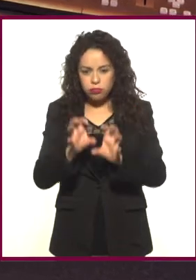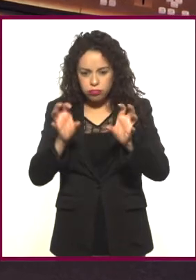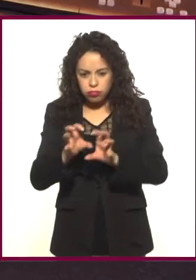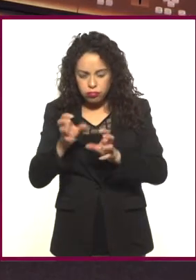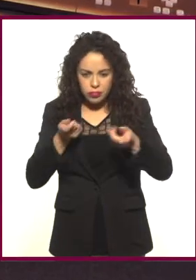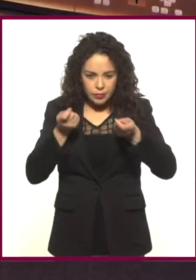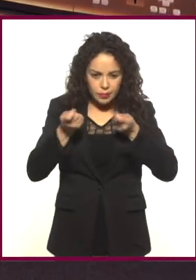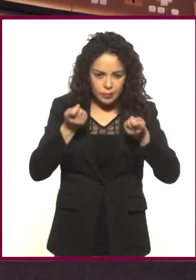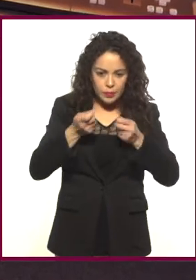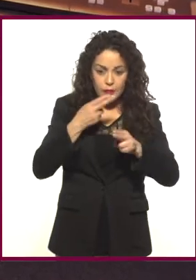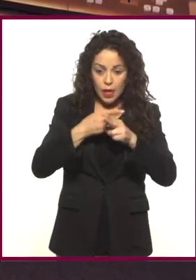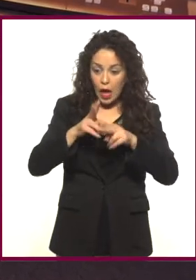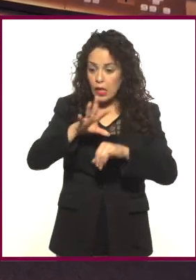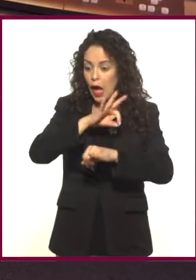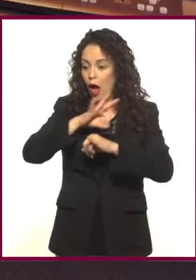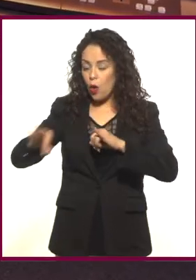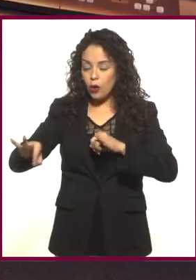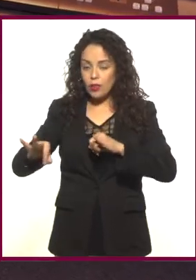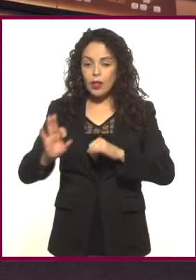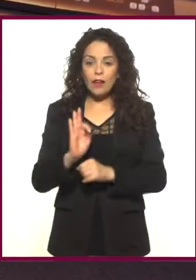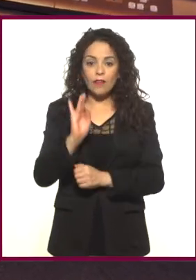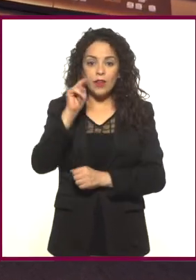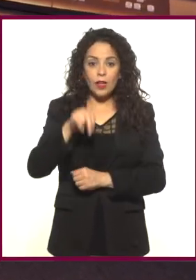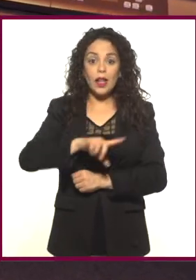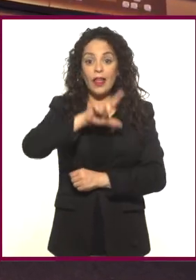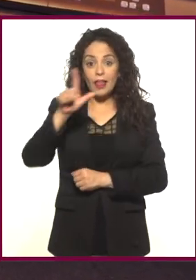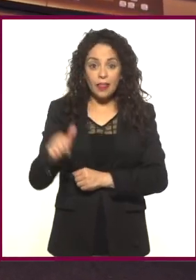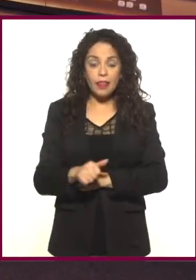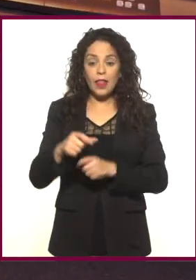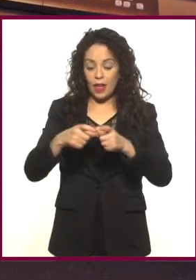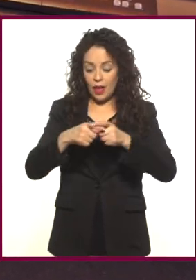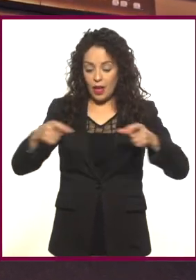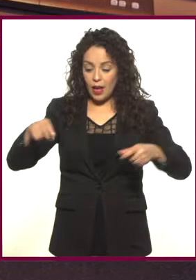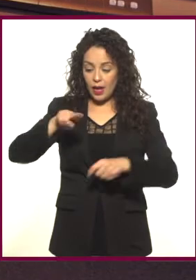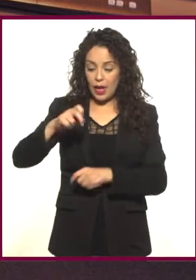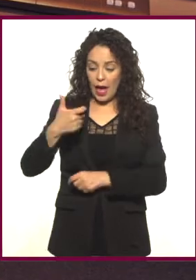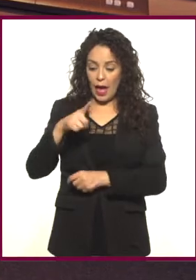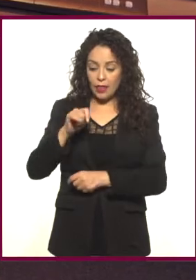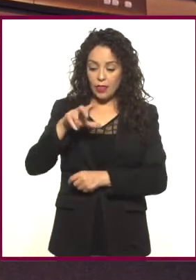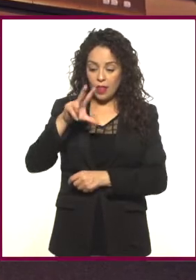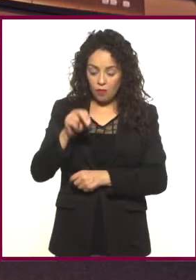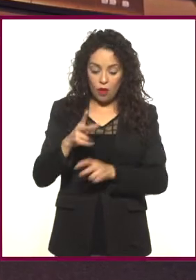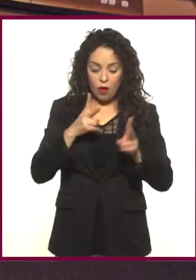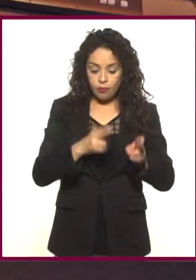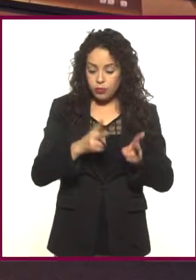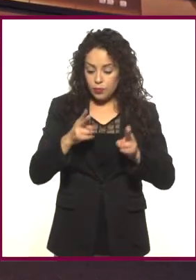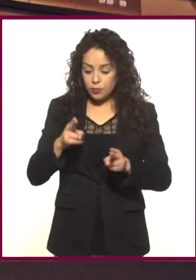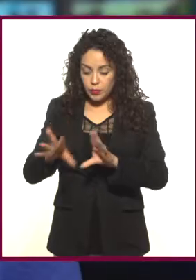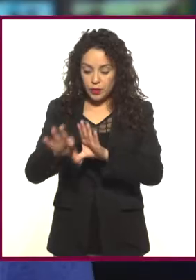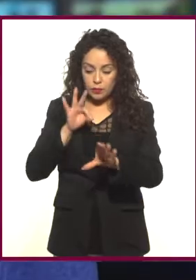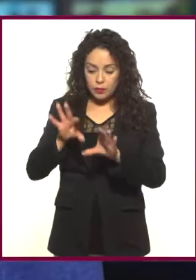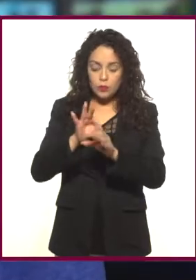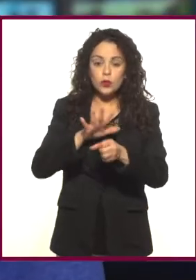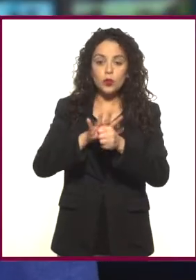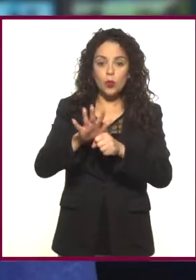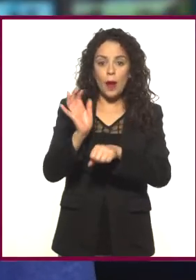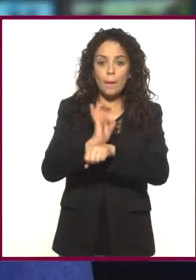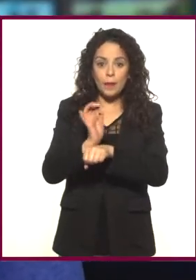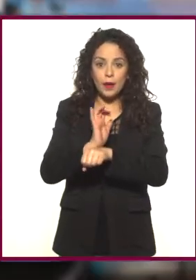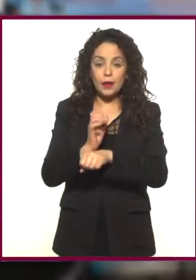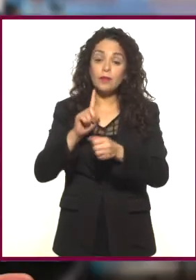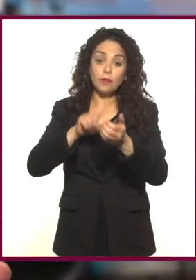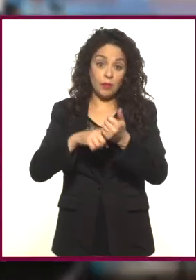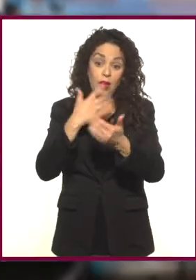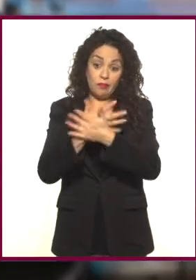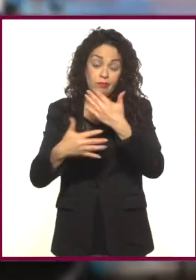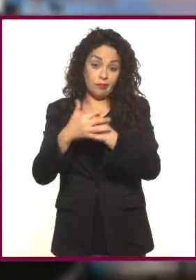hasta llegar a la edición terminada y luego se mandaba a cortar el negativo con las escenas escogidas. Seguía teniendo una parte muy manual.